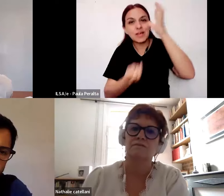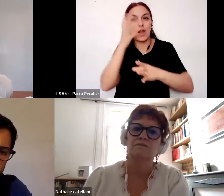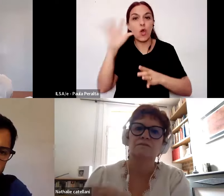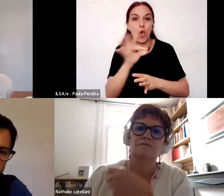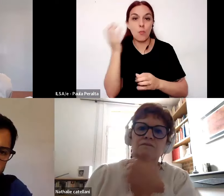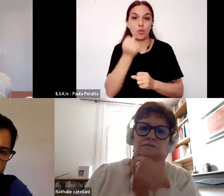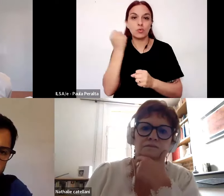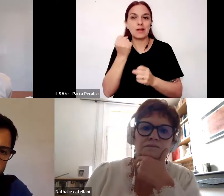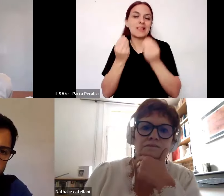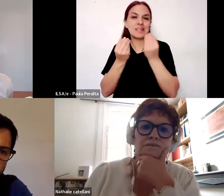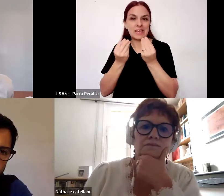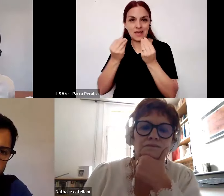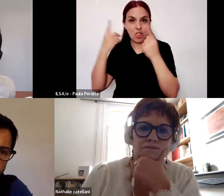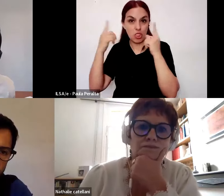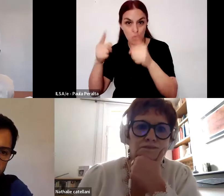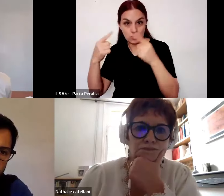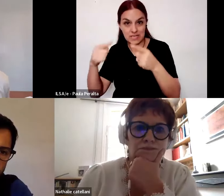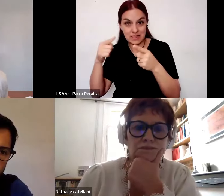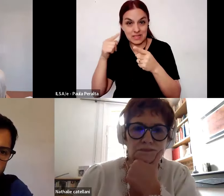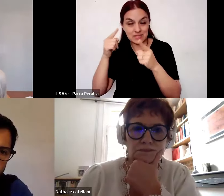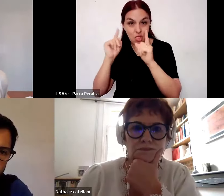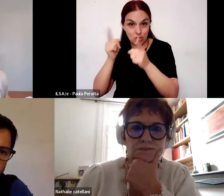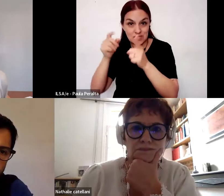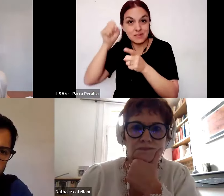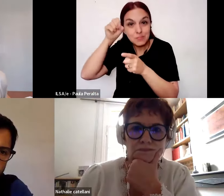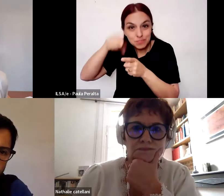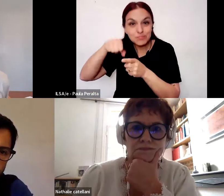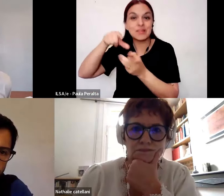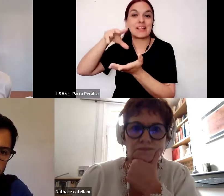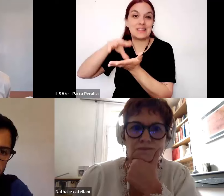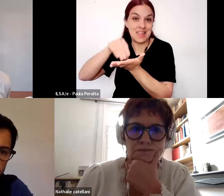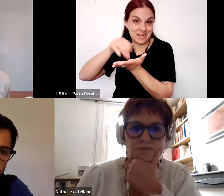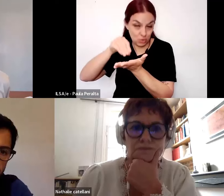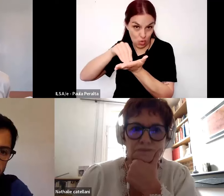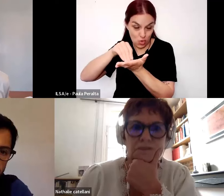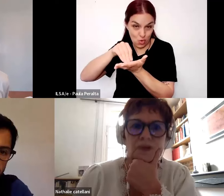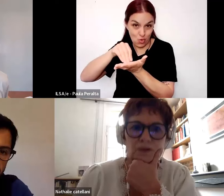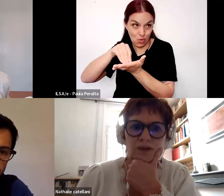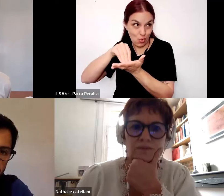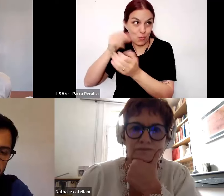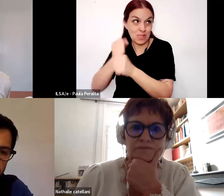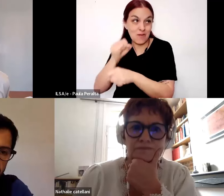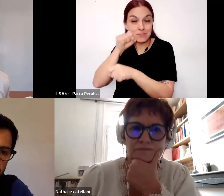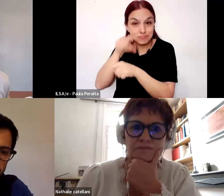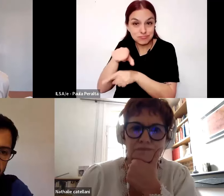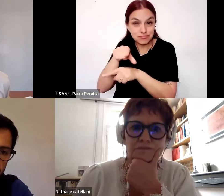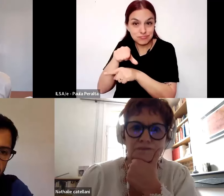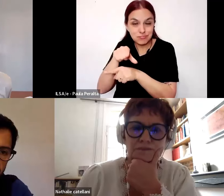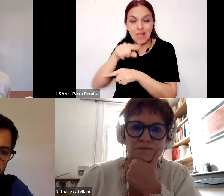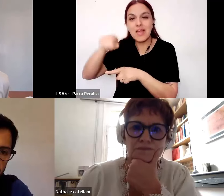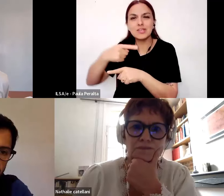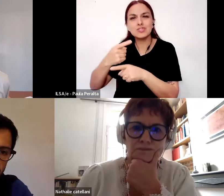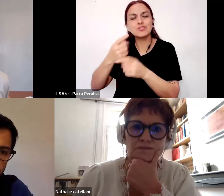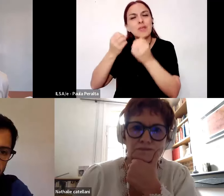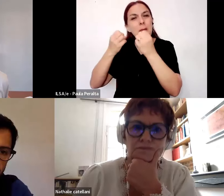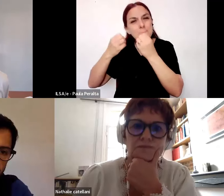docentes de territorio o de terreno generen un saber